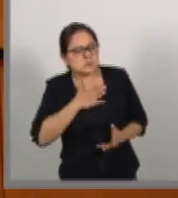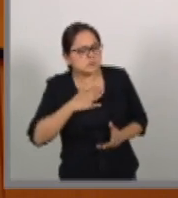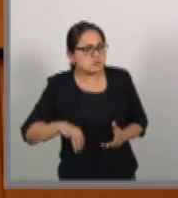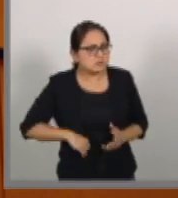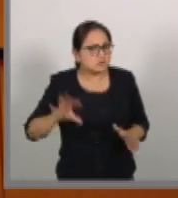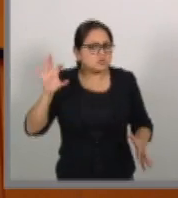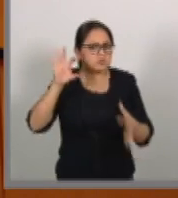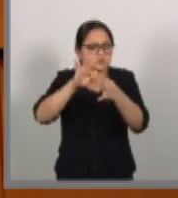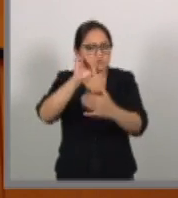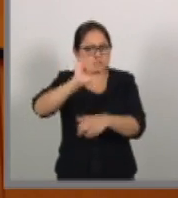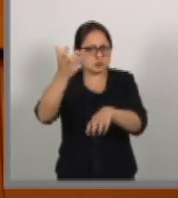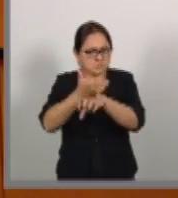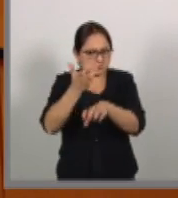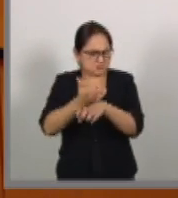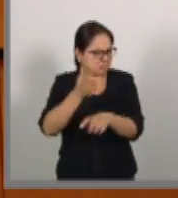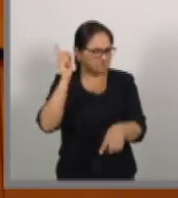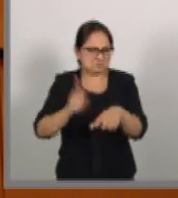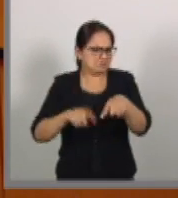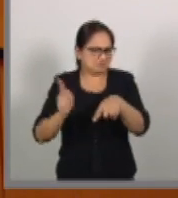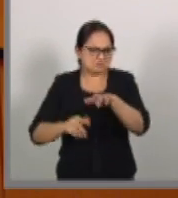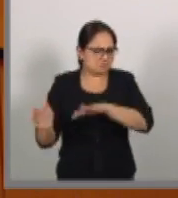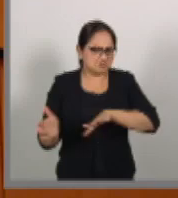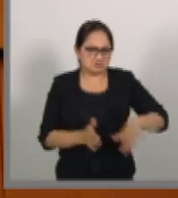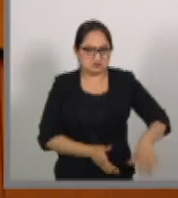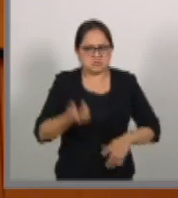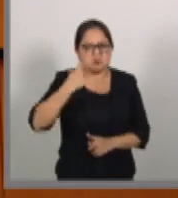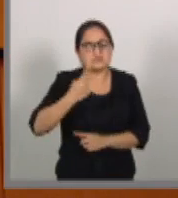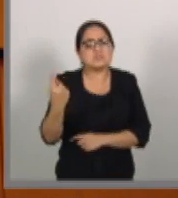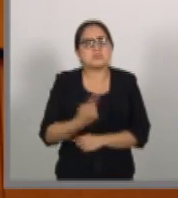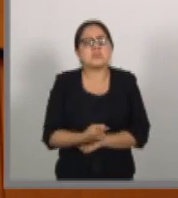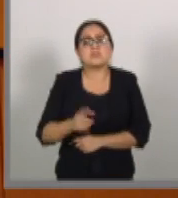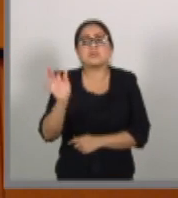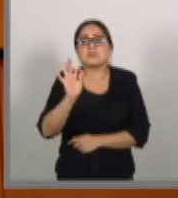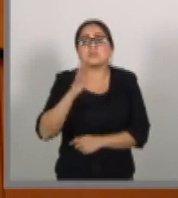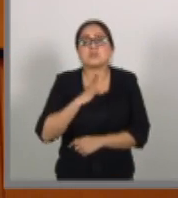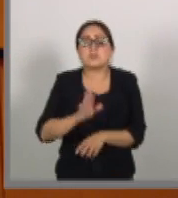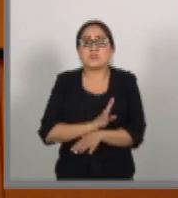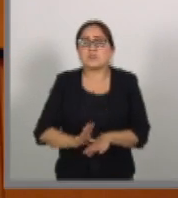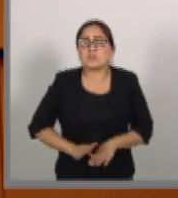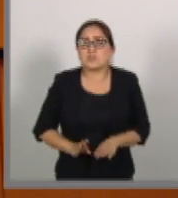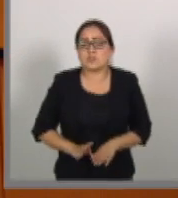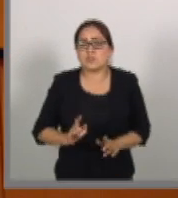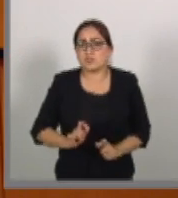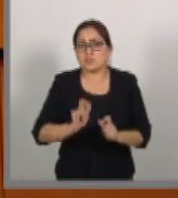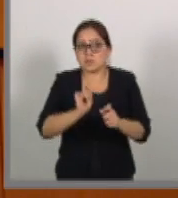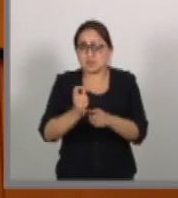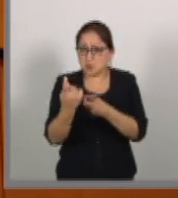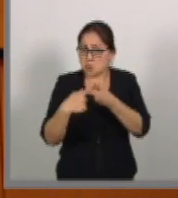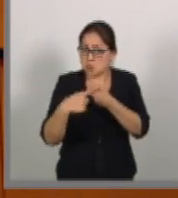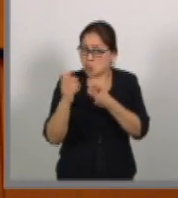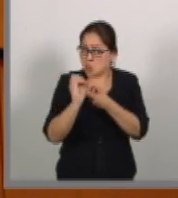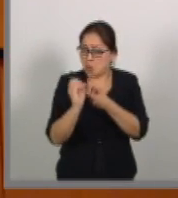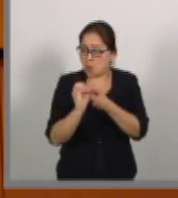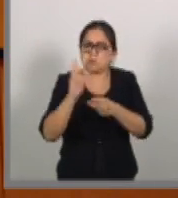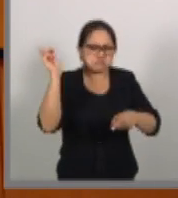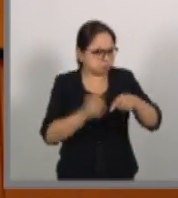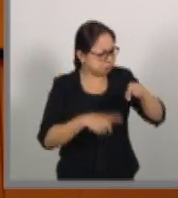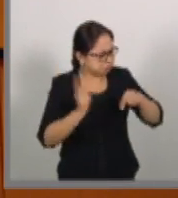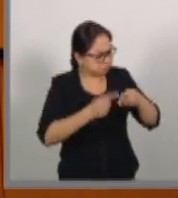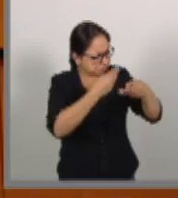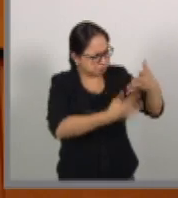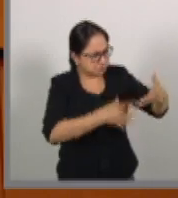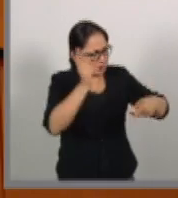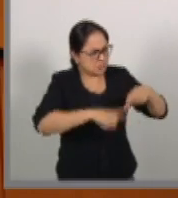los Estados Unidos, lo anterior para evitar que se viera beneficiado sin ser parte del tratado a